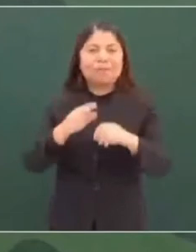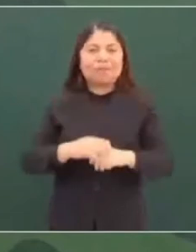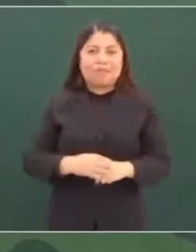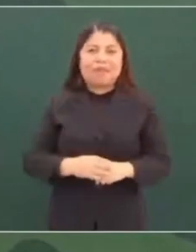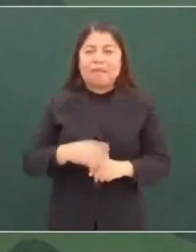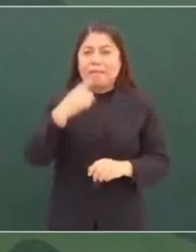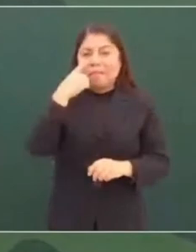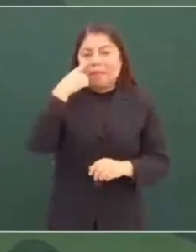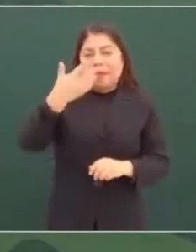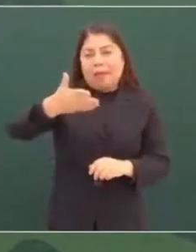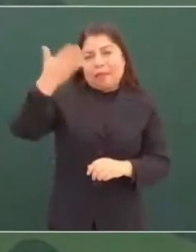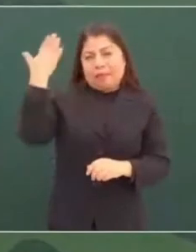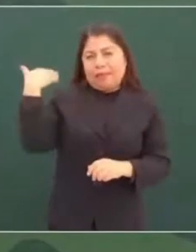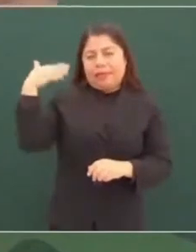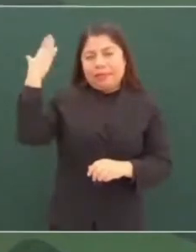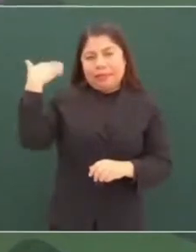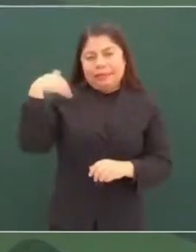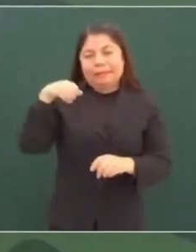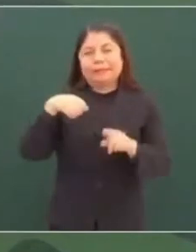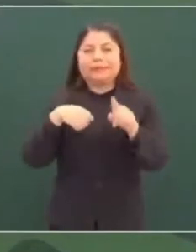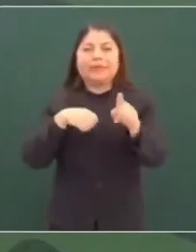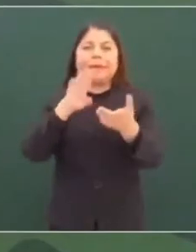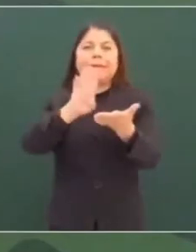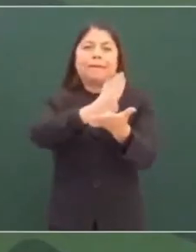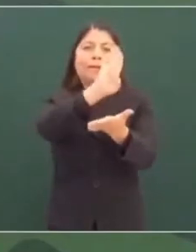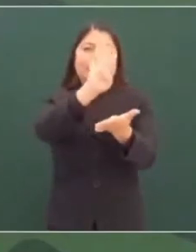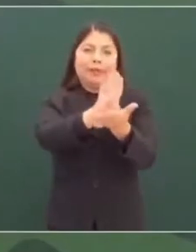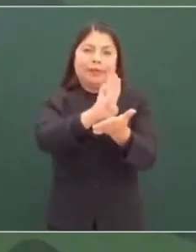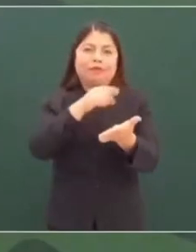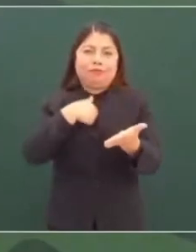y pasé a Tulum a desayunar.